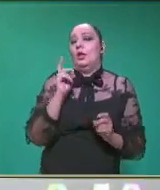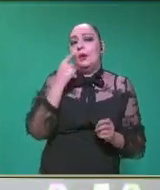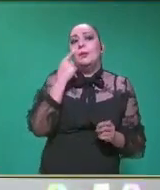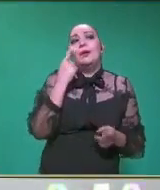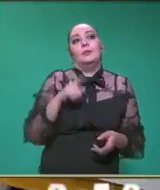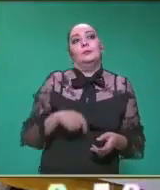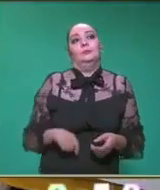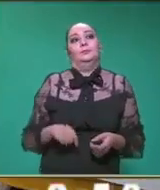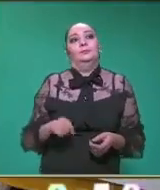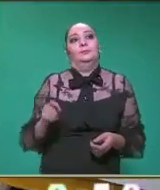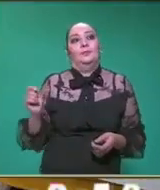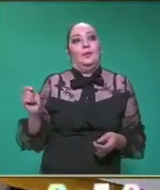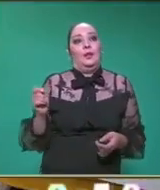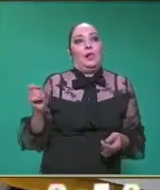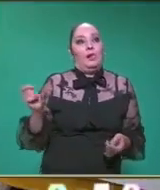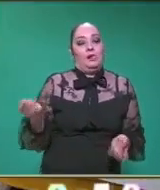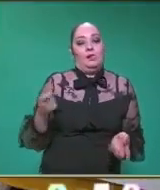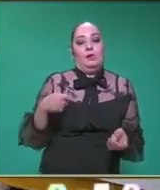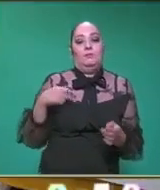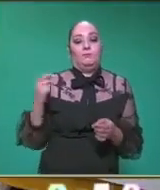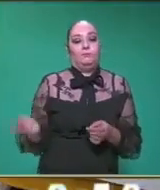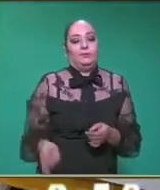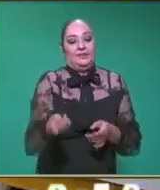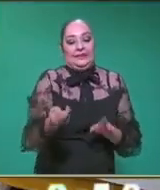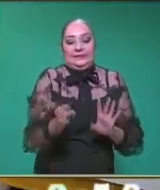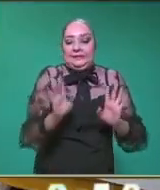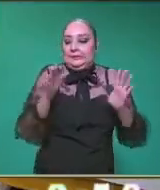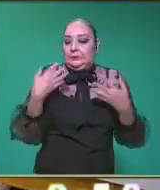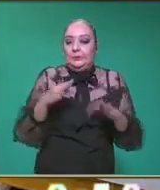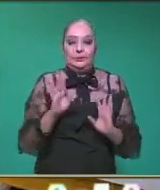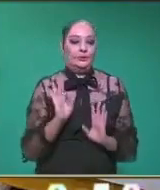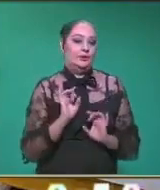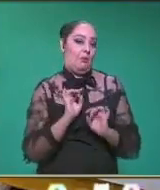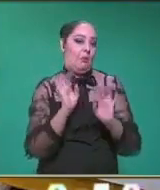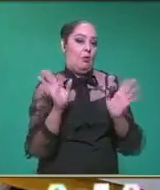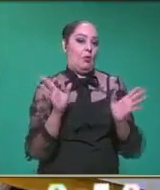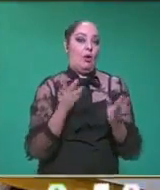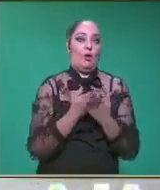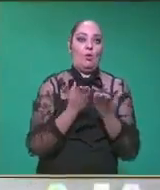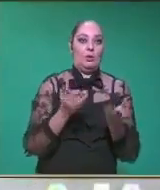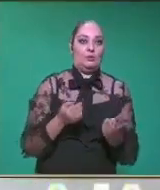ver, usted primero. Vamos a ver. Ah, A ver, ahora voy yo.